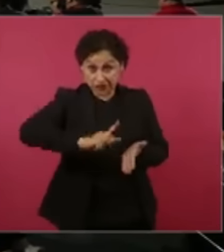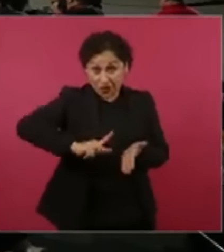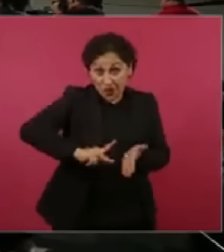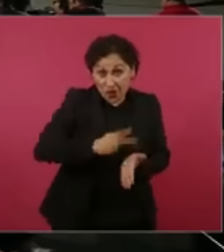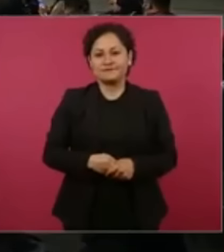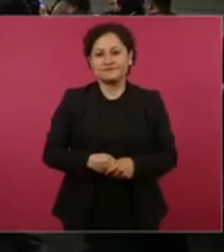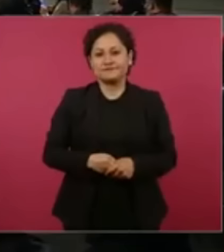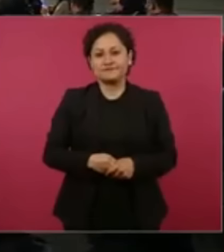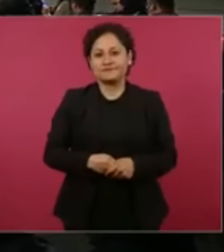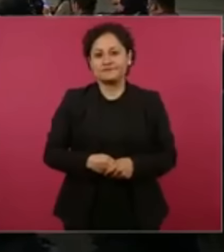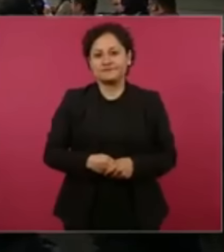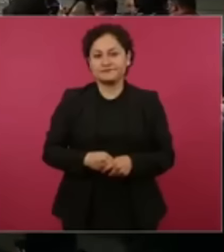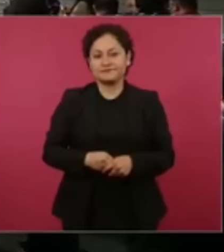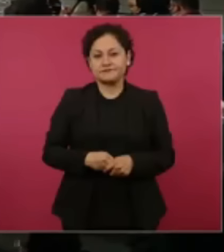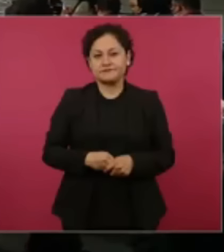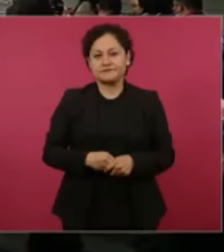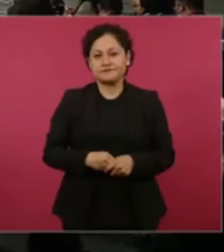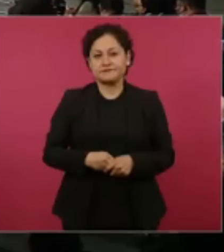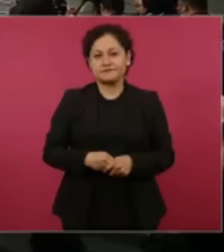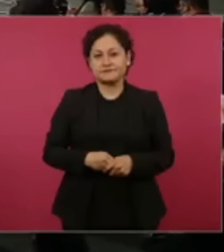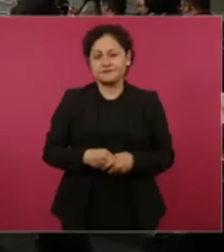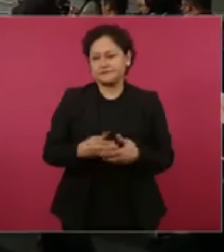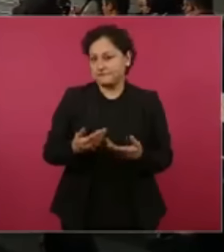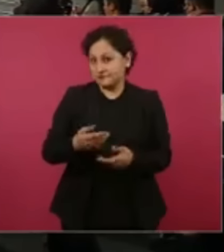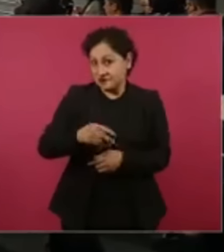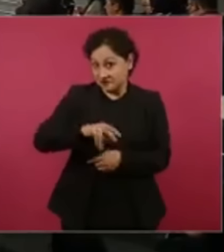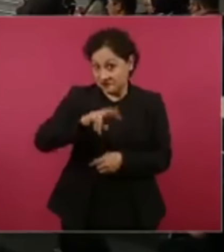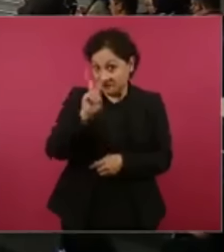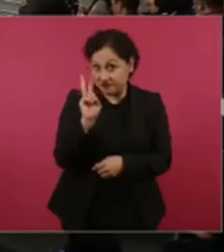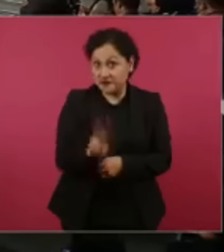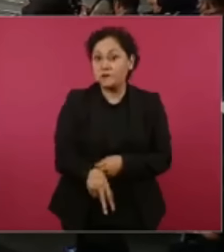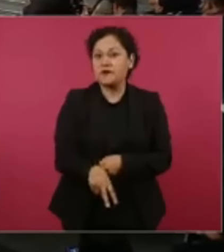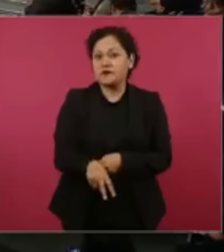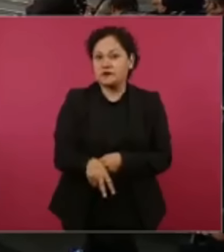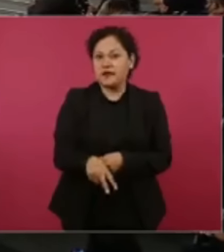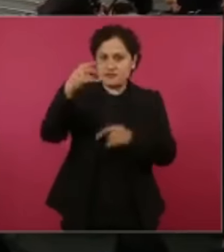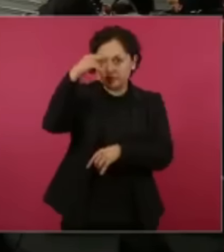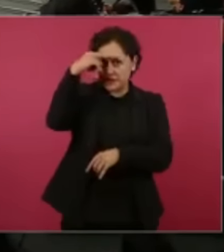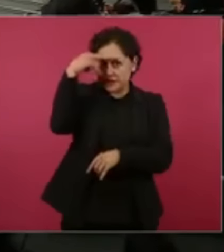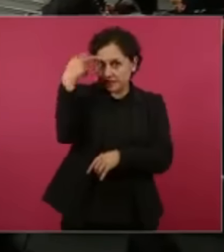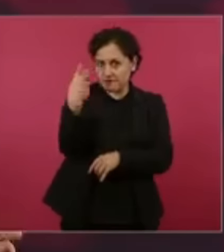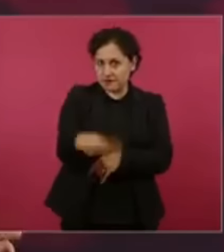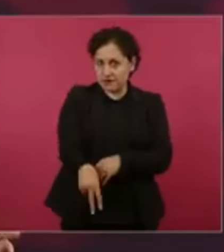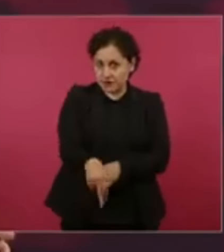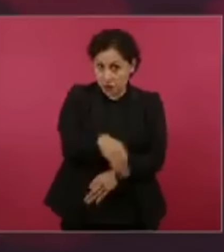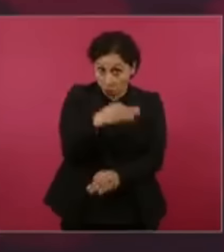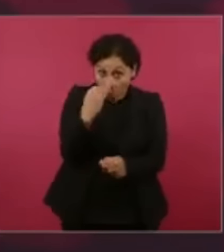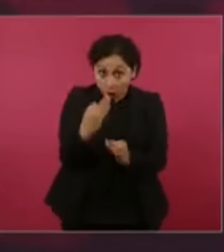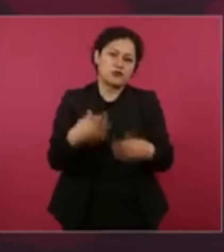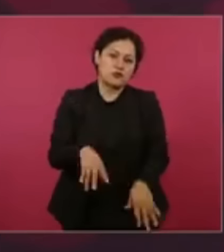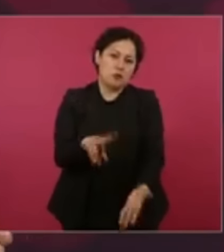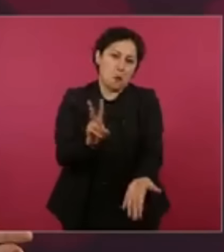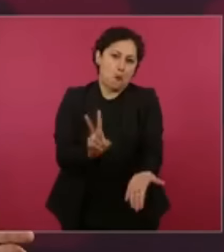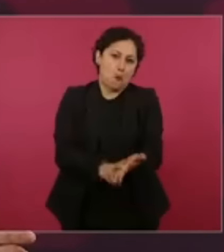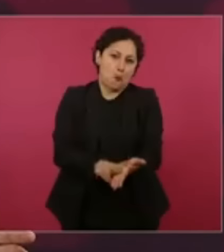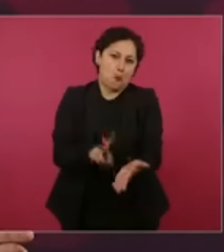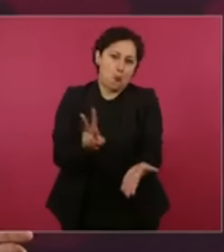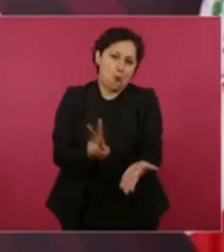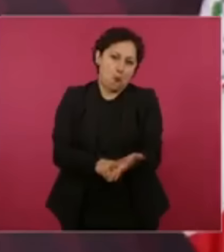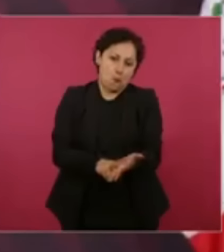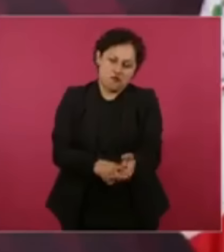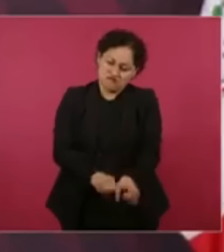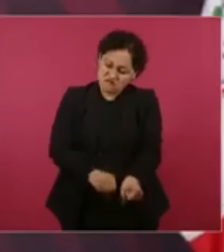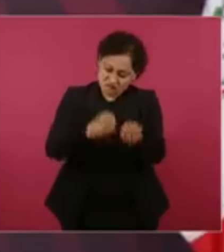privilegios. Estamos viviendo un momento estelar en la historia del país y todos lo tenemos que celebrar. Y ofrecer